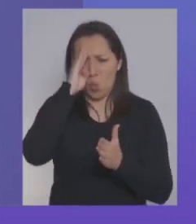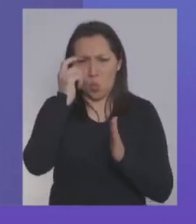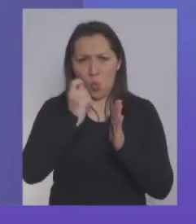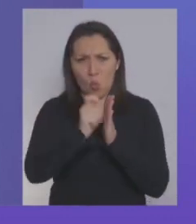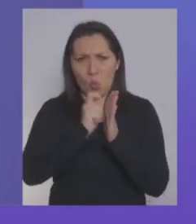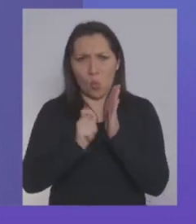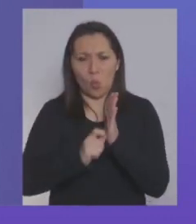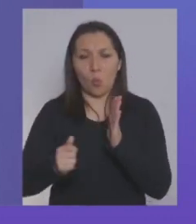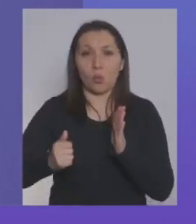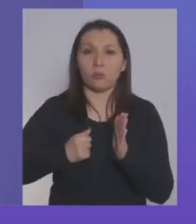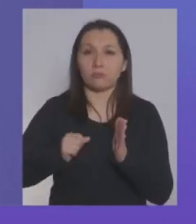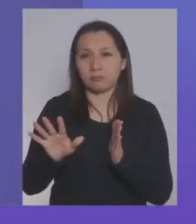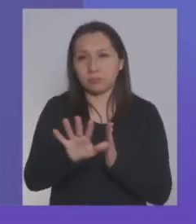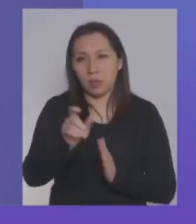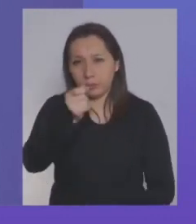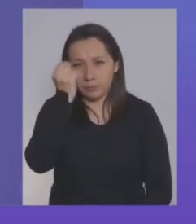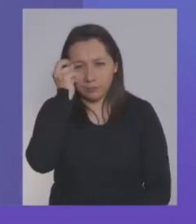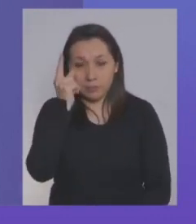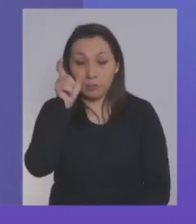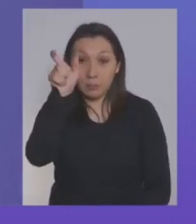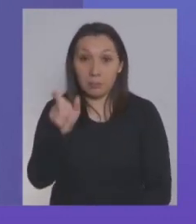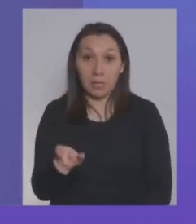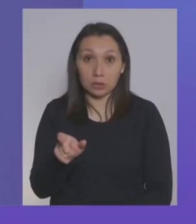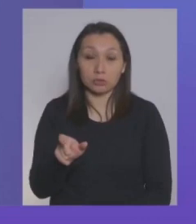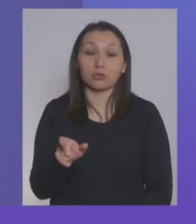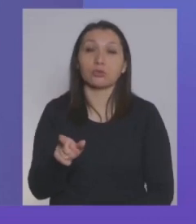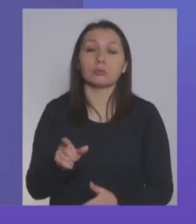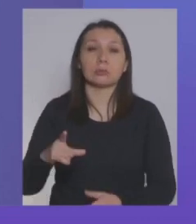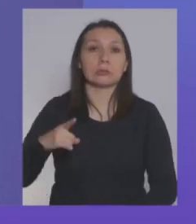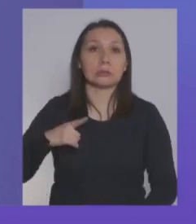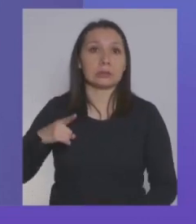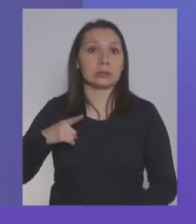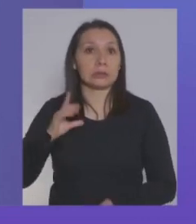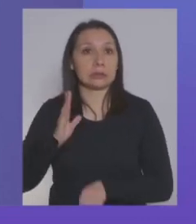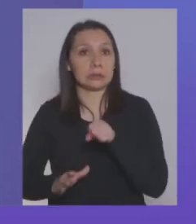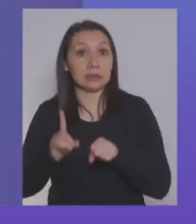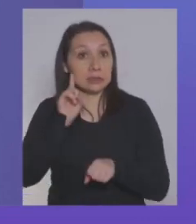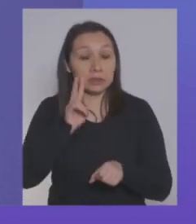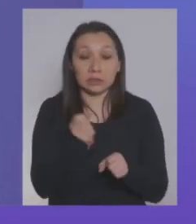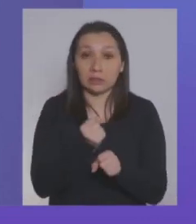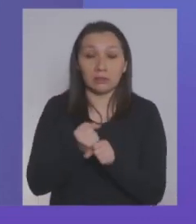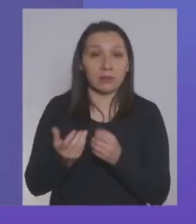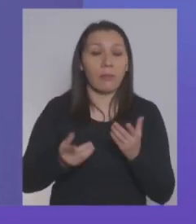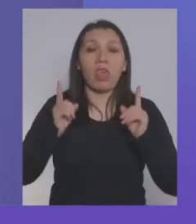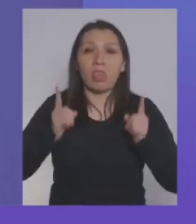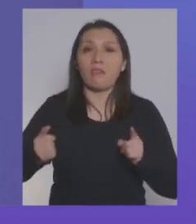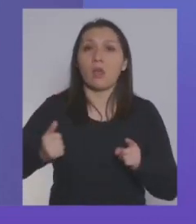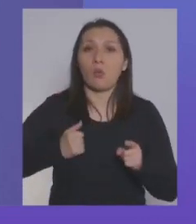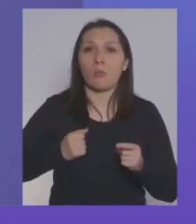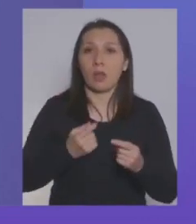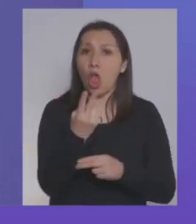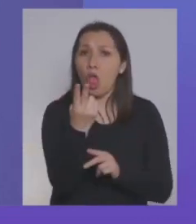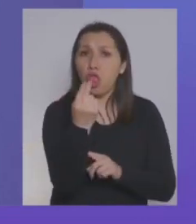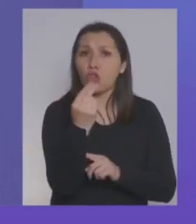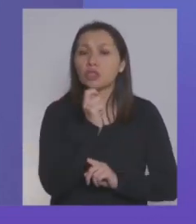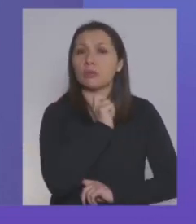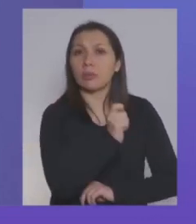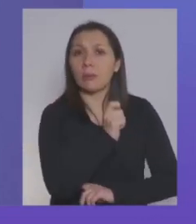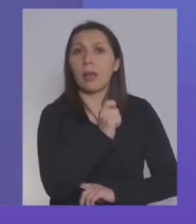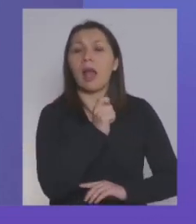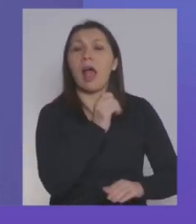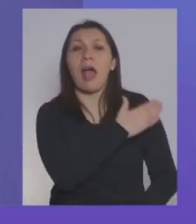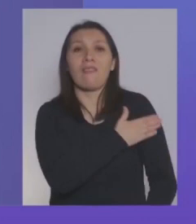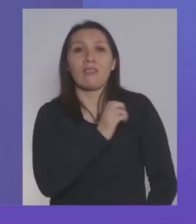Solamente para que se hagan una idea, para una persona que se encuentra cesante hoy día debe cumplir con 12 cotizaciones para